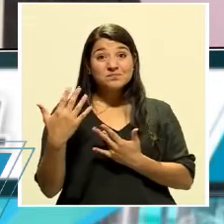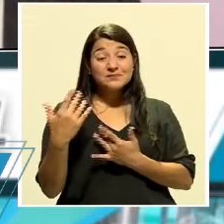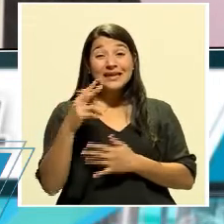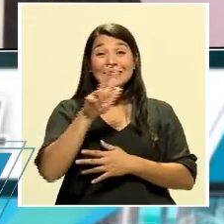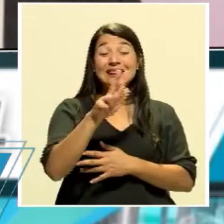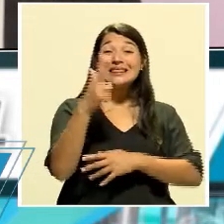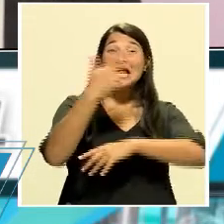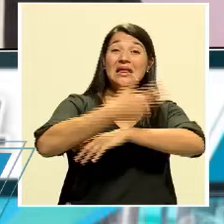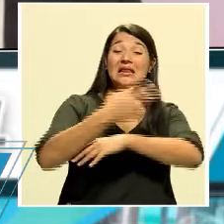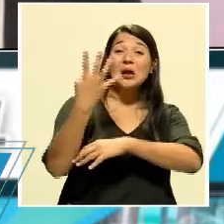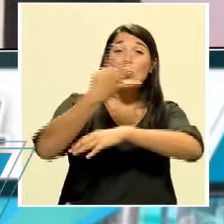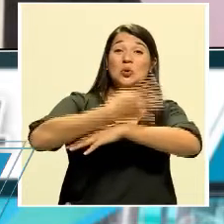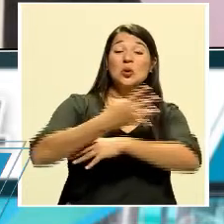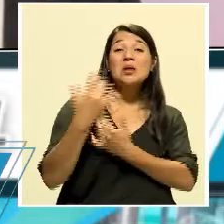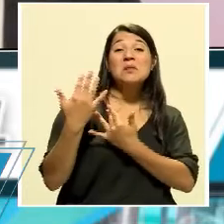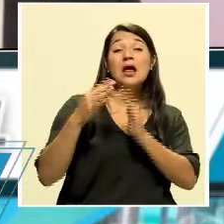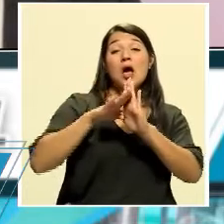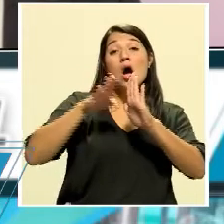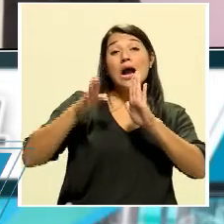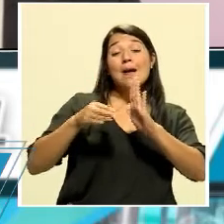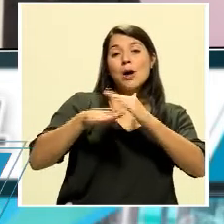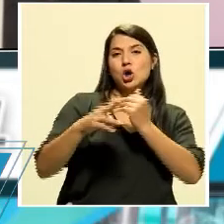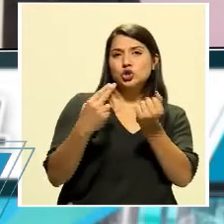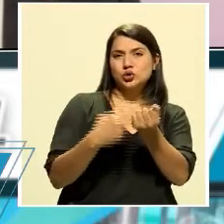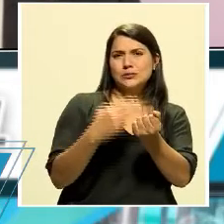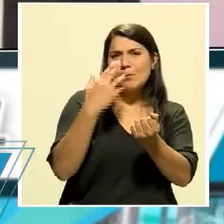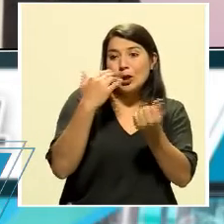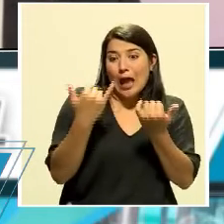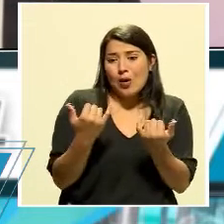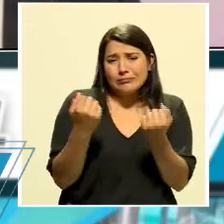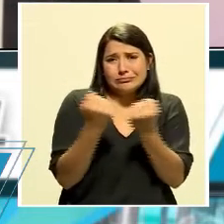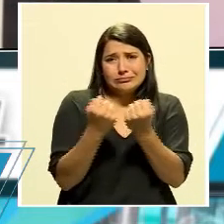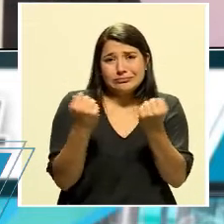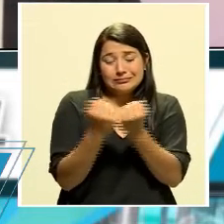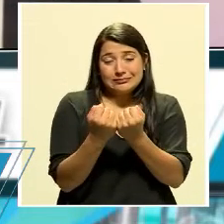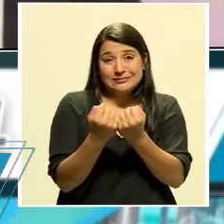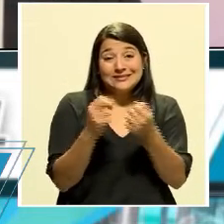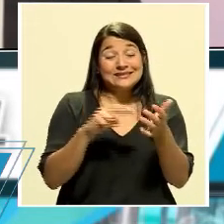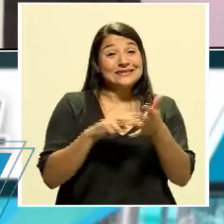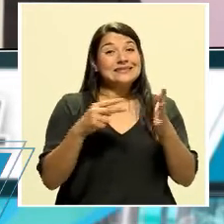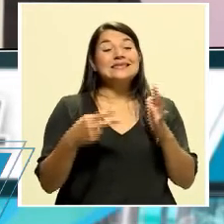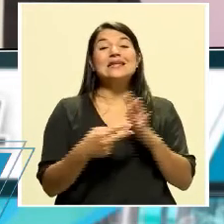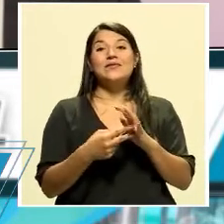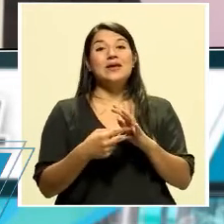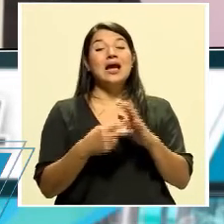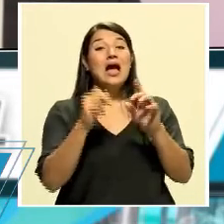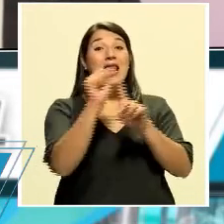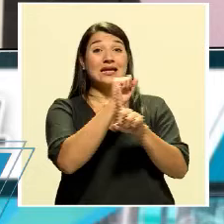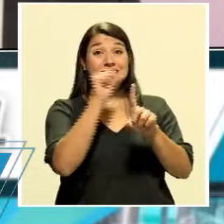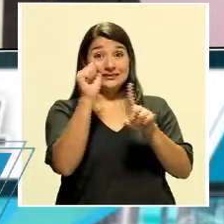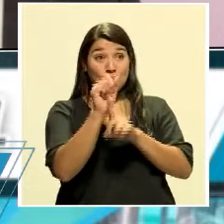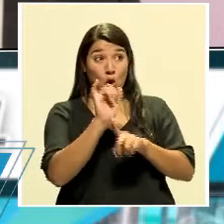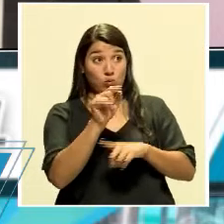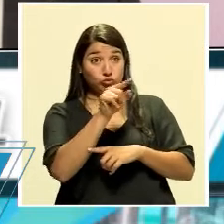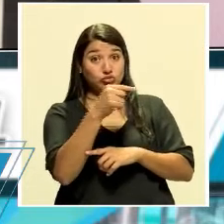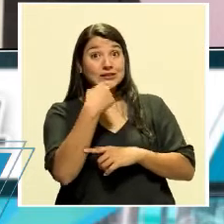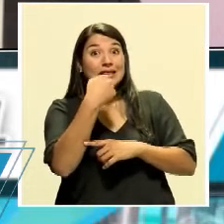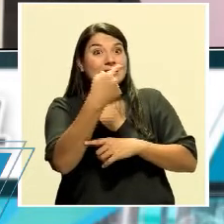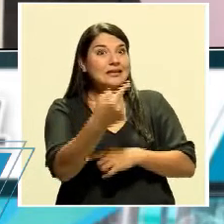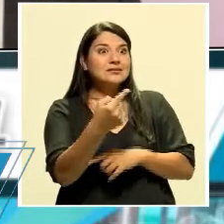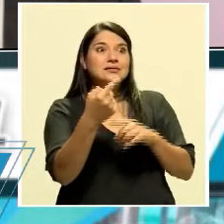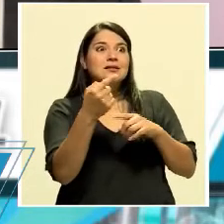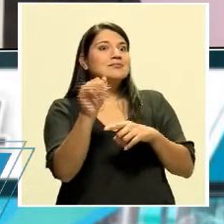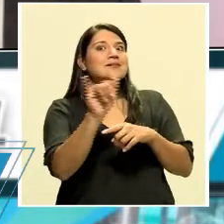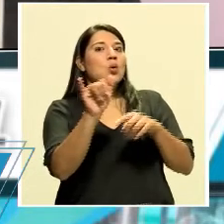por una cama, ya están completamente saturados, es decir, la situación, como usted dice, es mundial